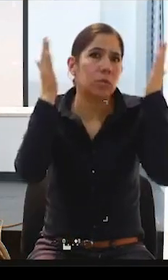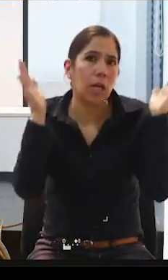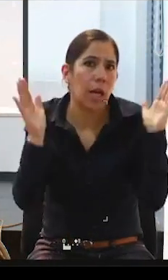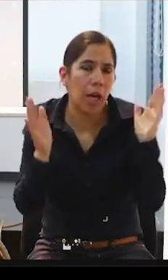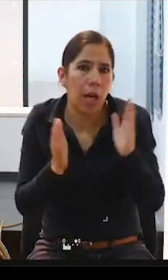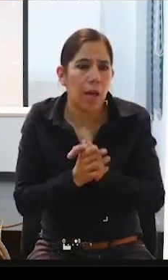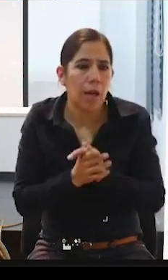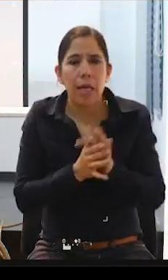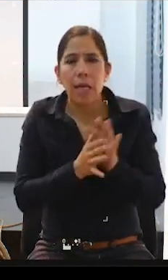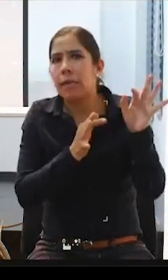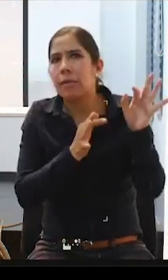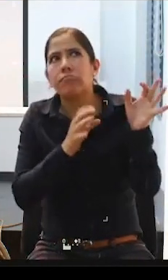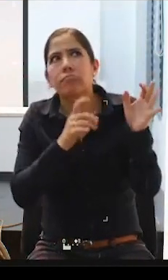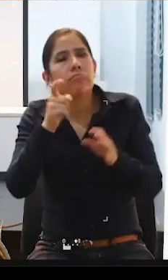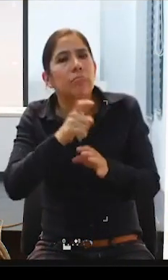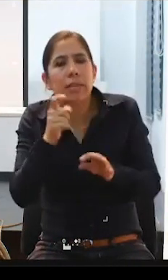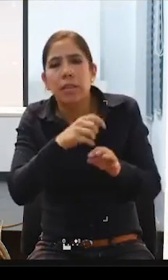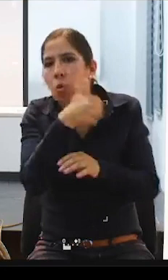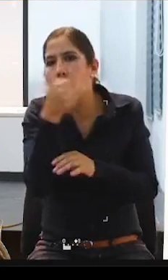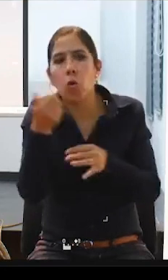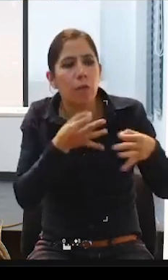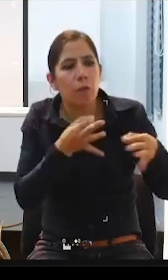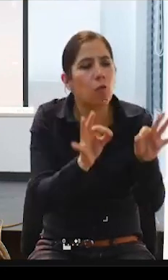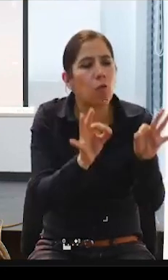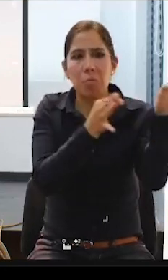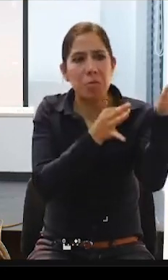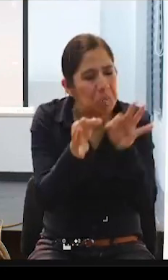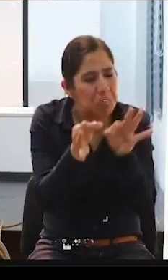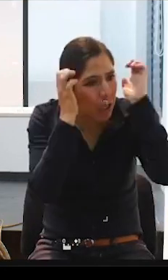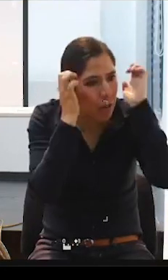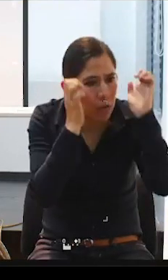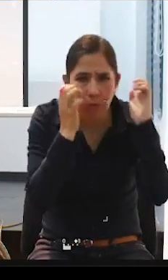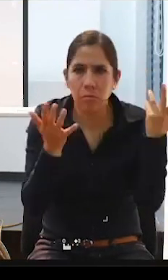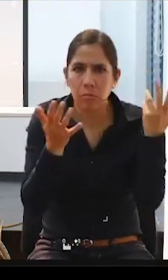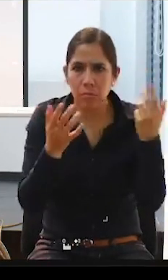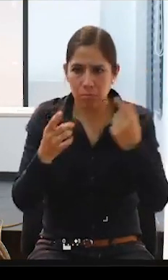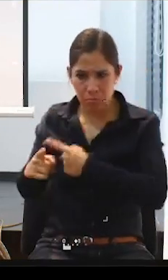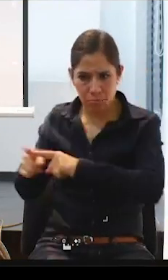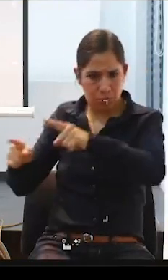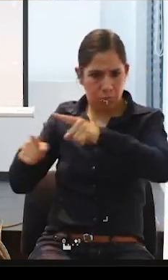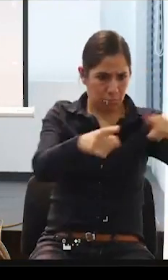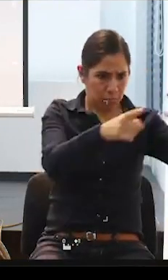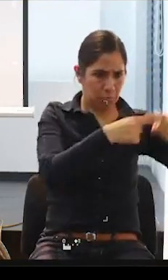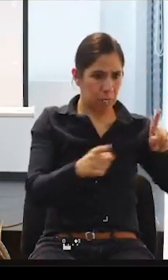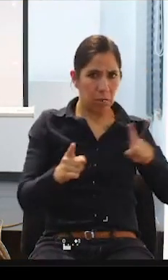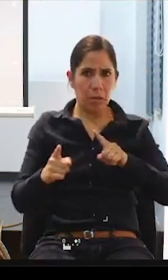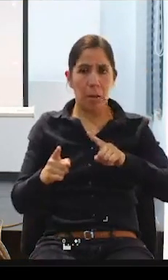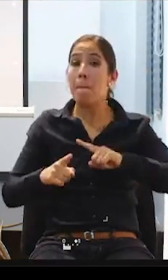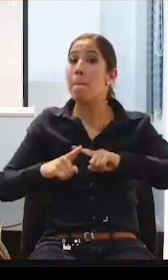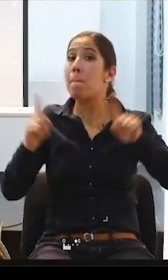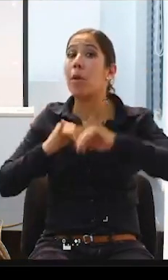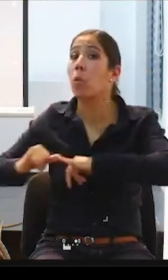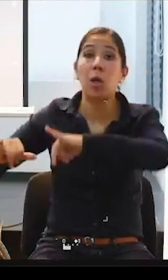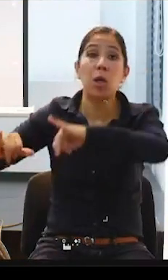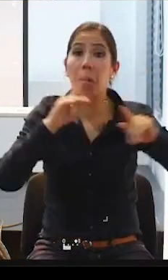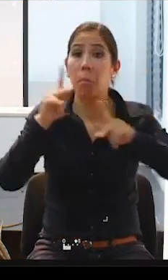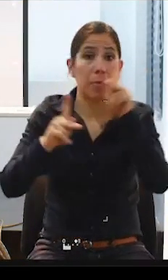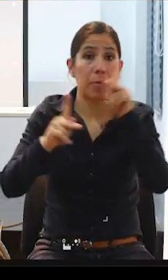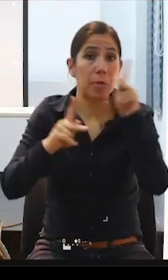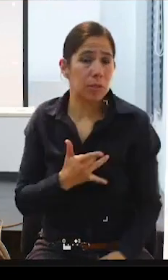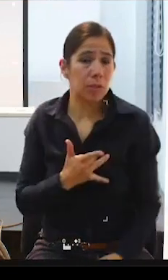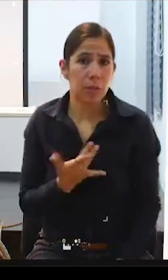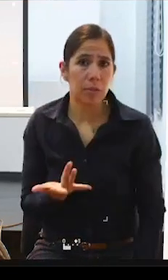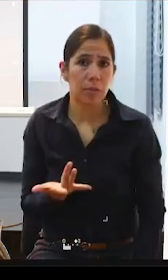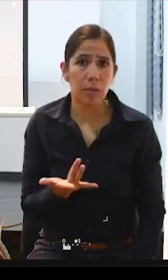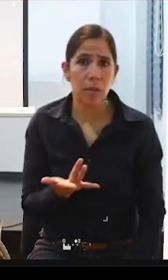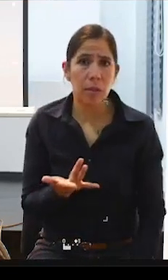tengan que aplicar diferentes procesos educativos, no significa que no seamos personas que sentimos. Recuerdo también